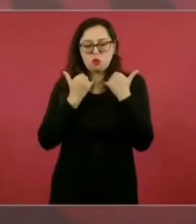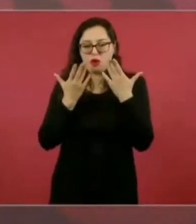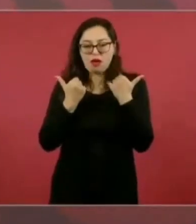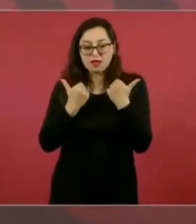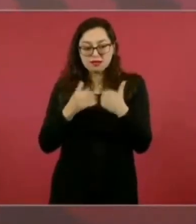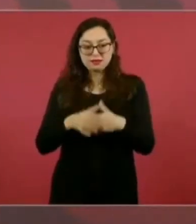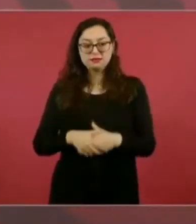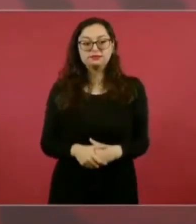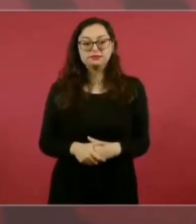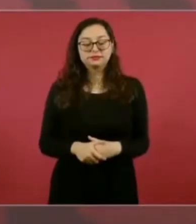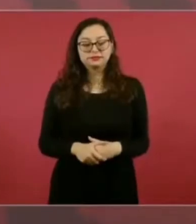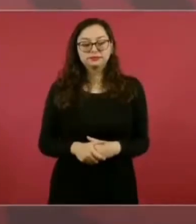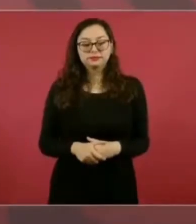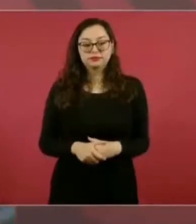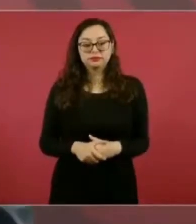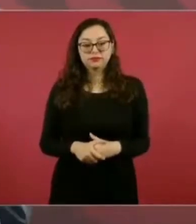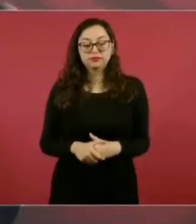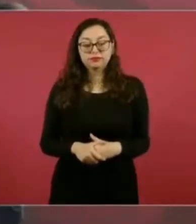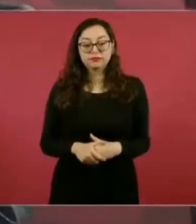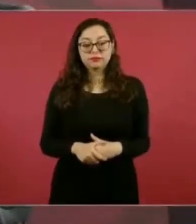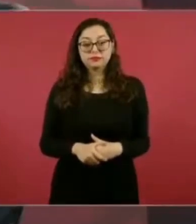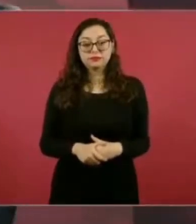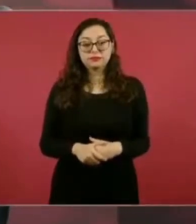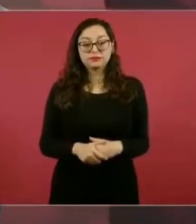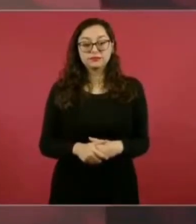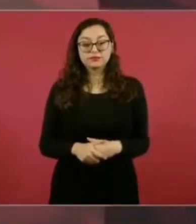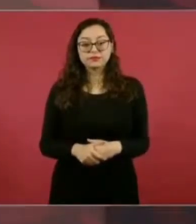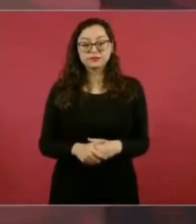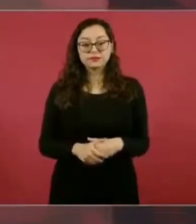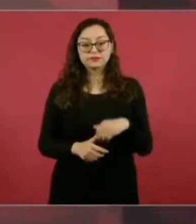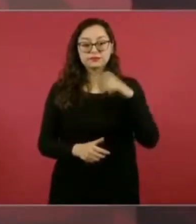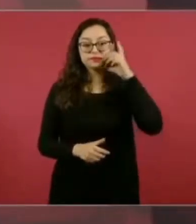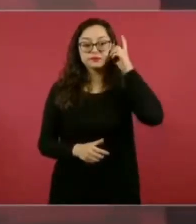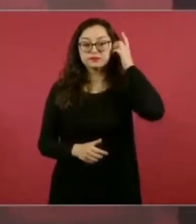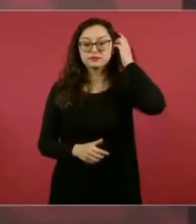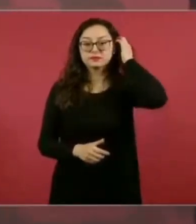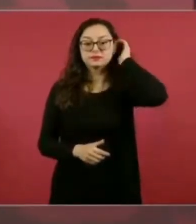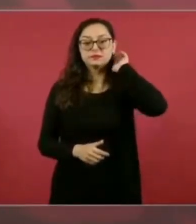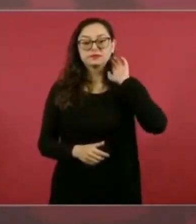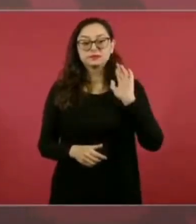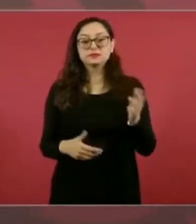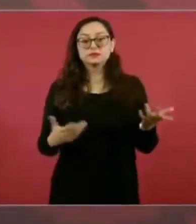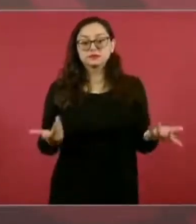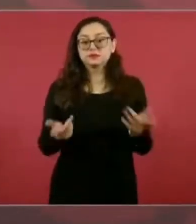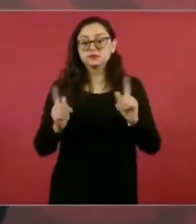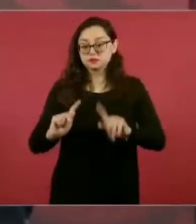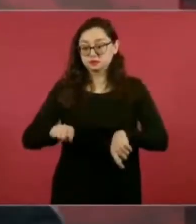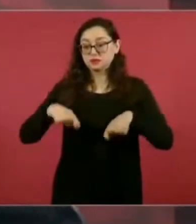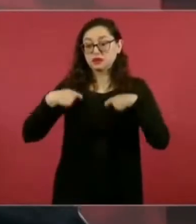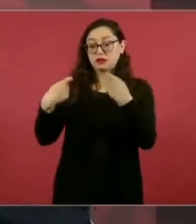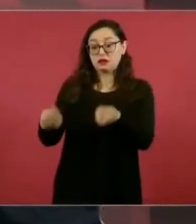Y quien va a darle continuidad